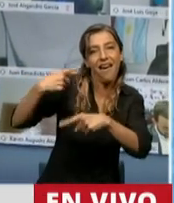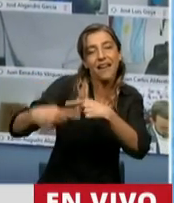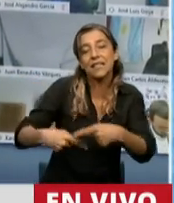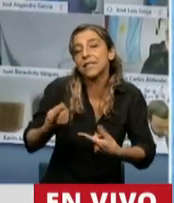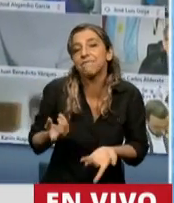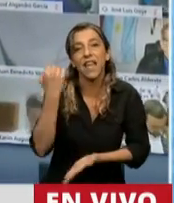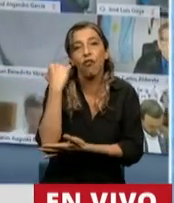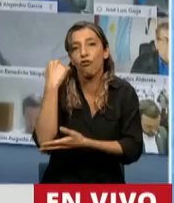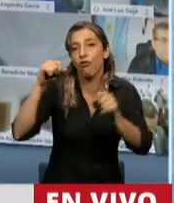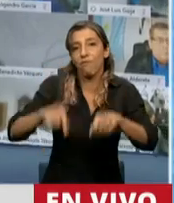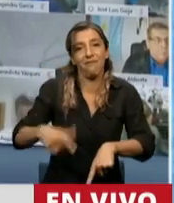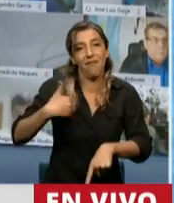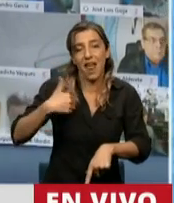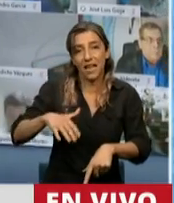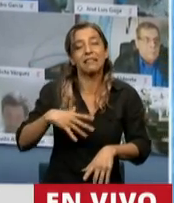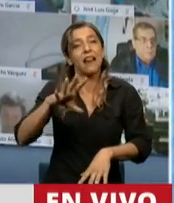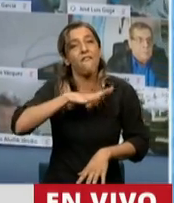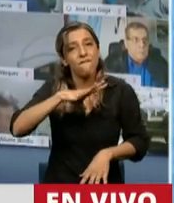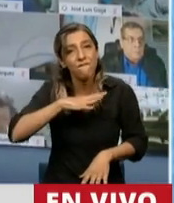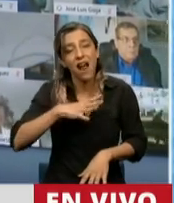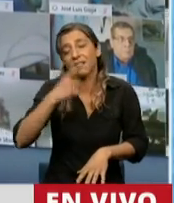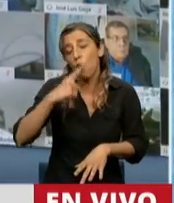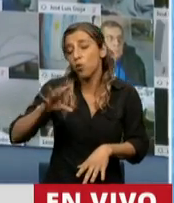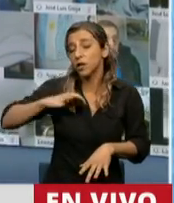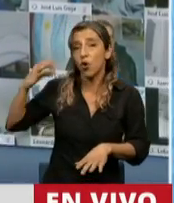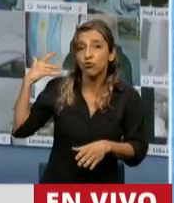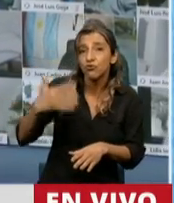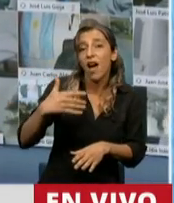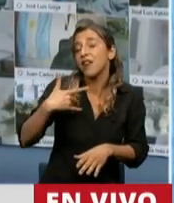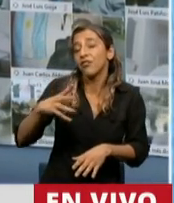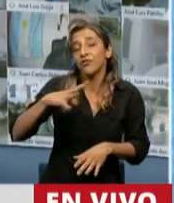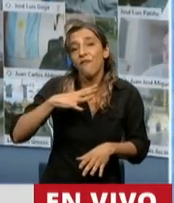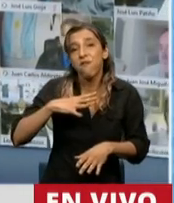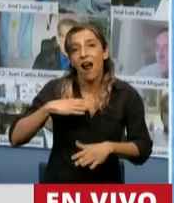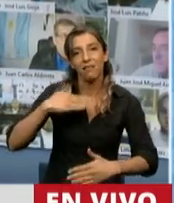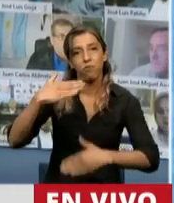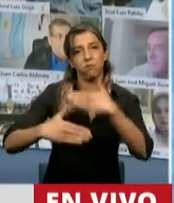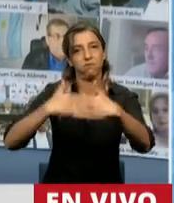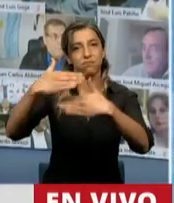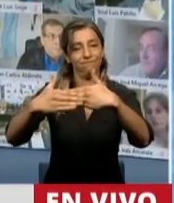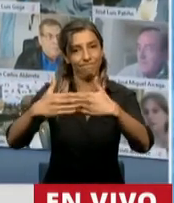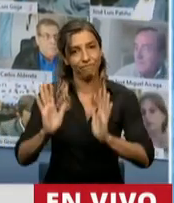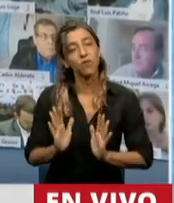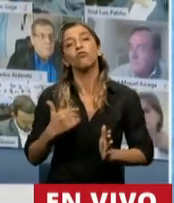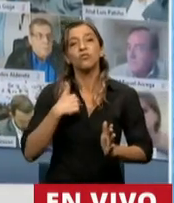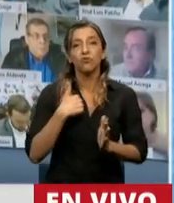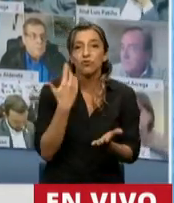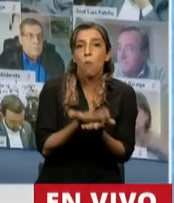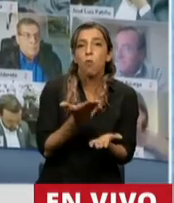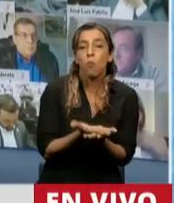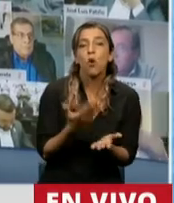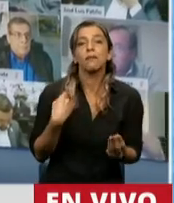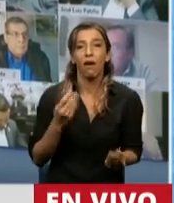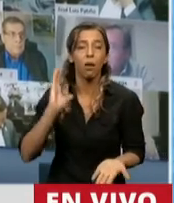Argentina que no ha podido consolidar en los últimos años un proceso de crecimiento. Nuestra apuesta es esa, a la